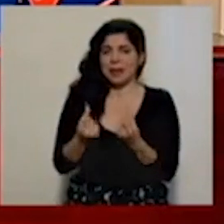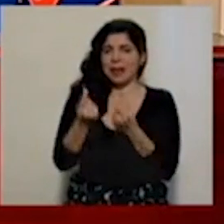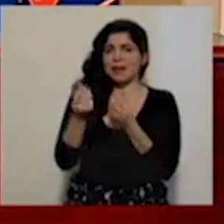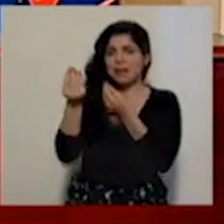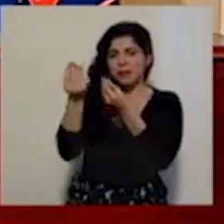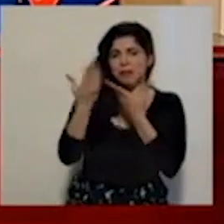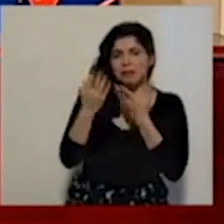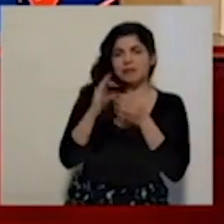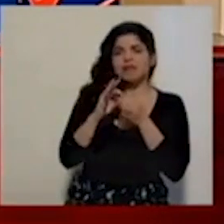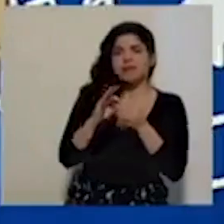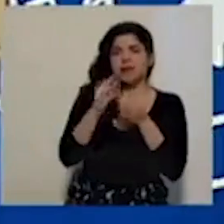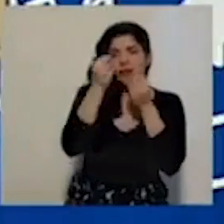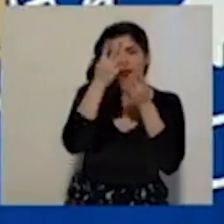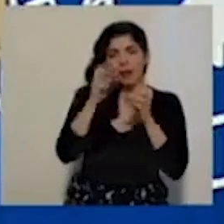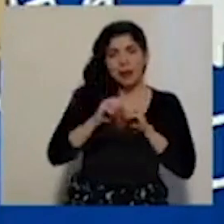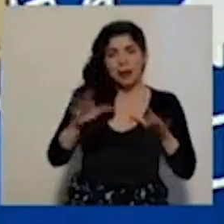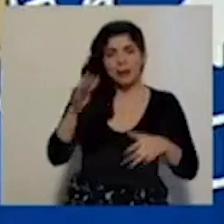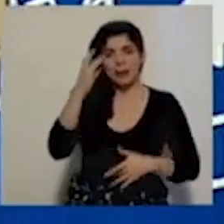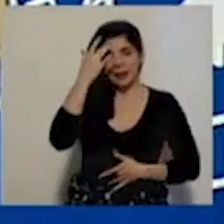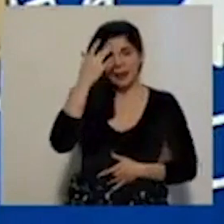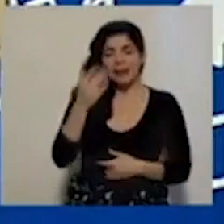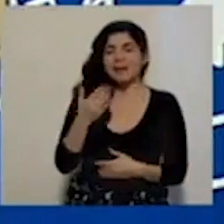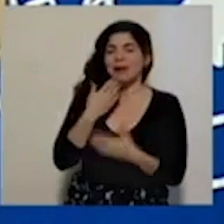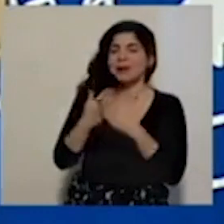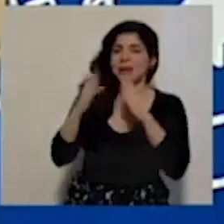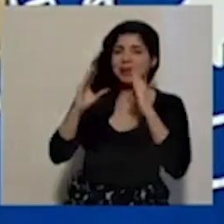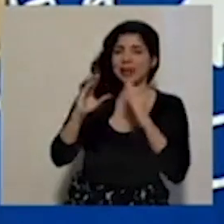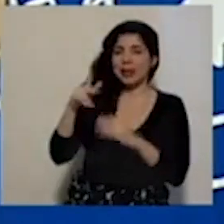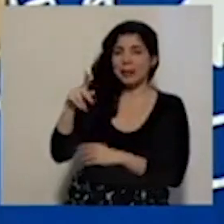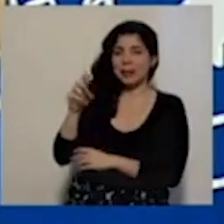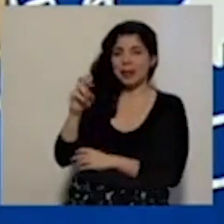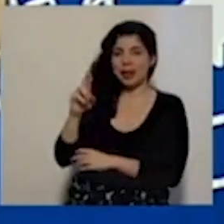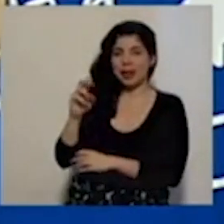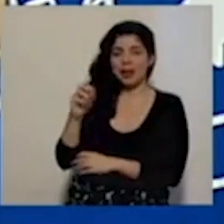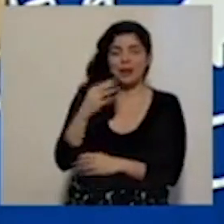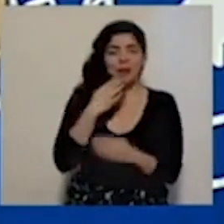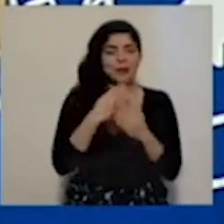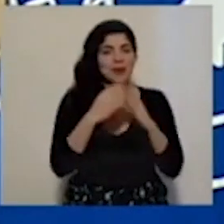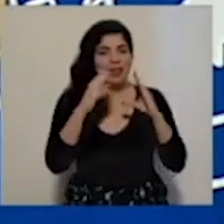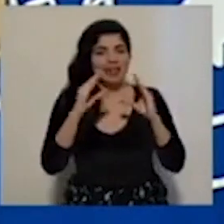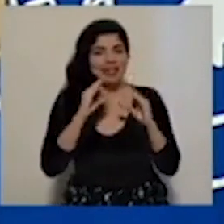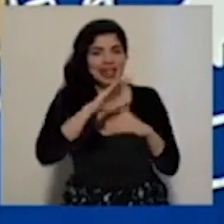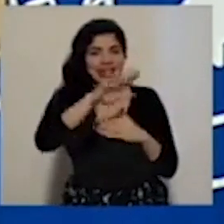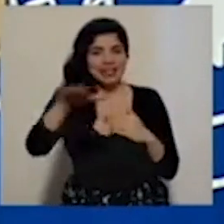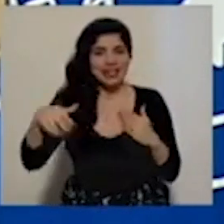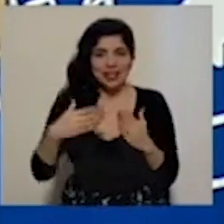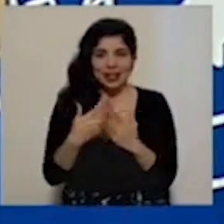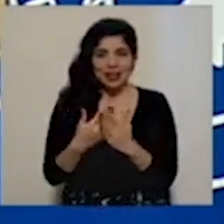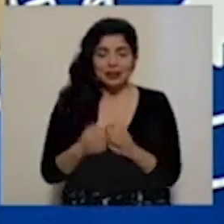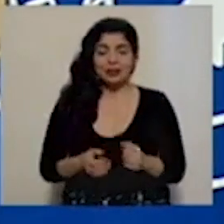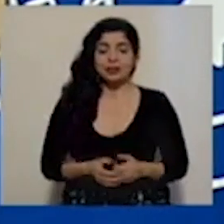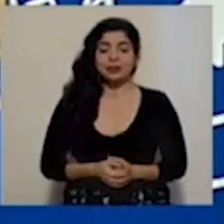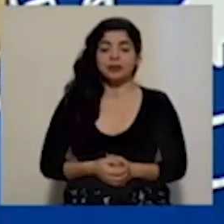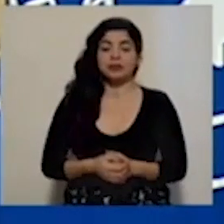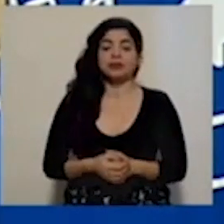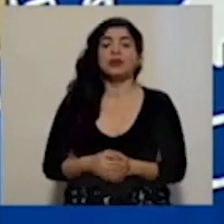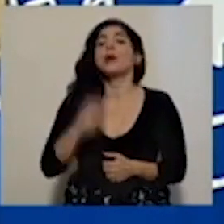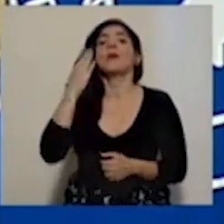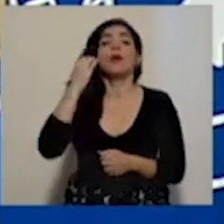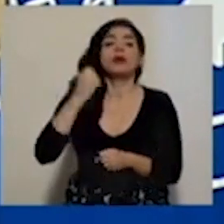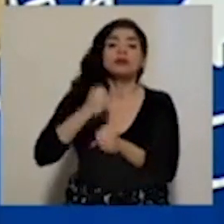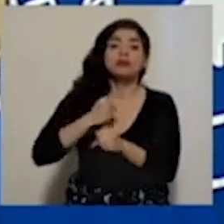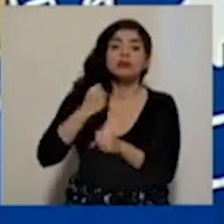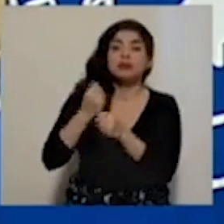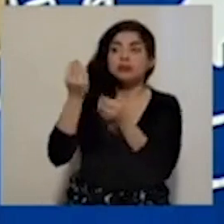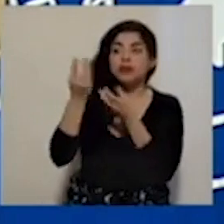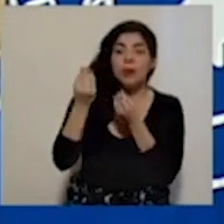reporte epidemiológico. Muy buenas tardes, don Pedro. Muy buenas tardes a todos y todas. Producto del trabajo de